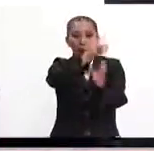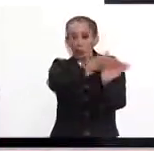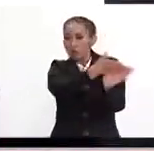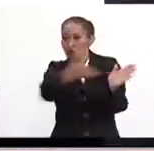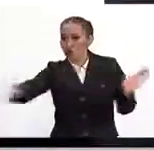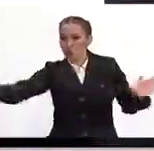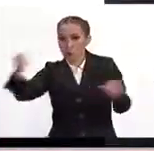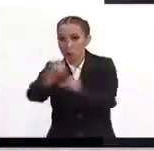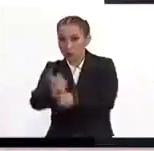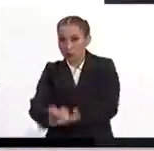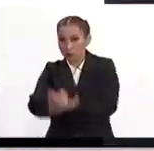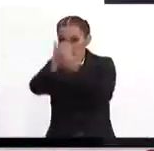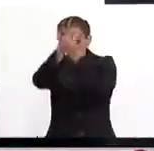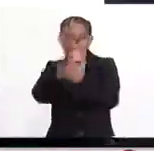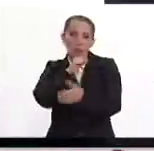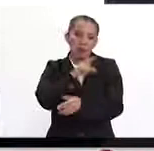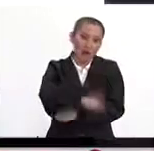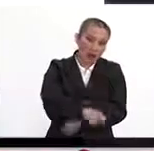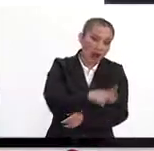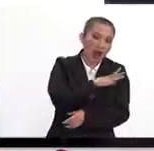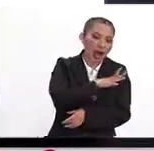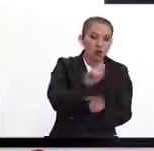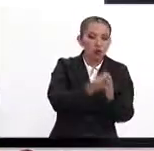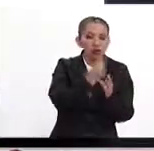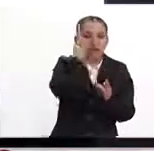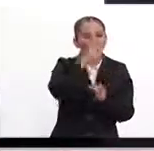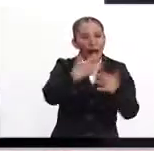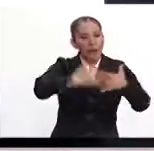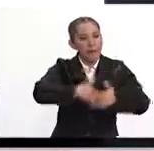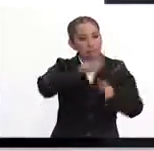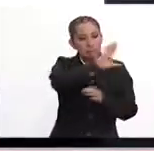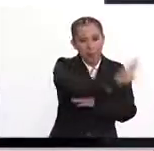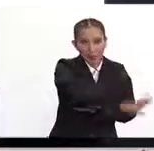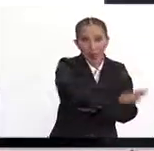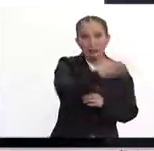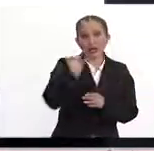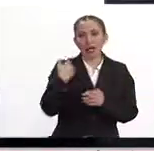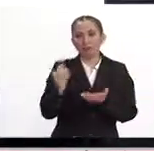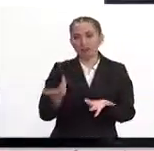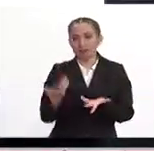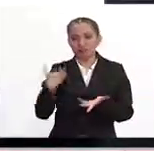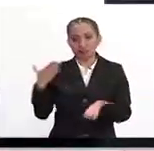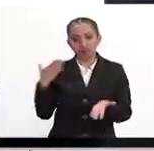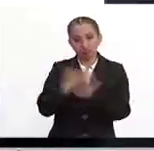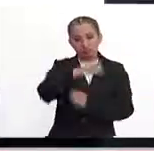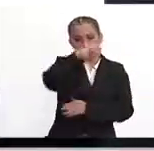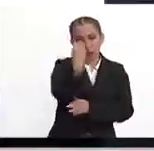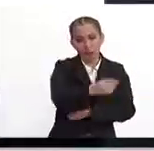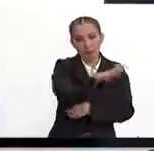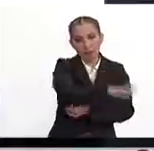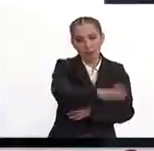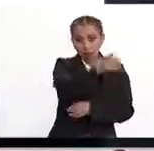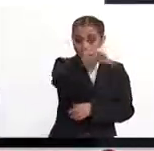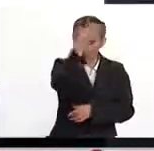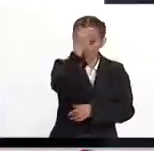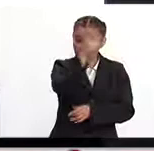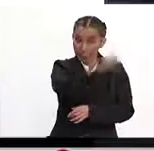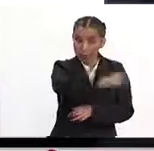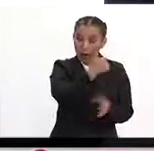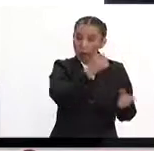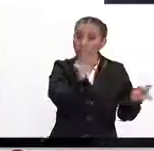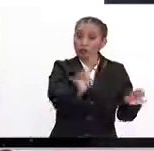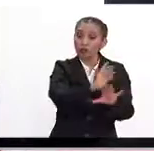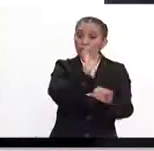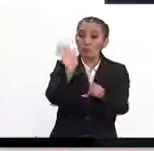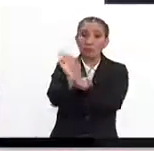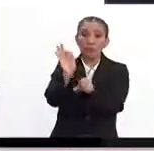de primeros auxilios. Tenemos también cursos para empresas, de brigadistas, que también están obligados en